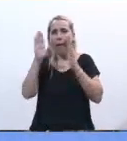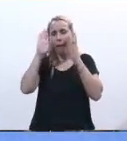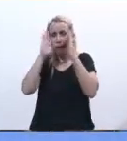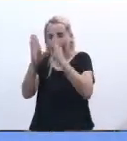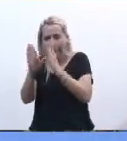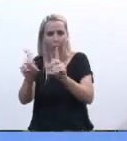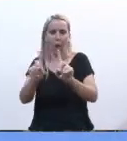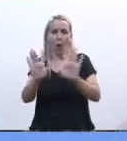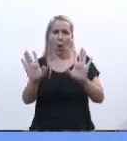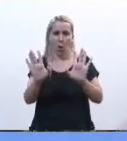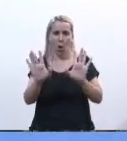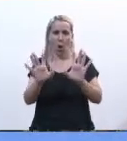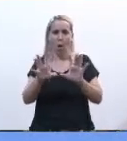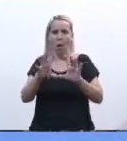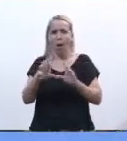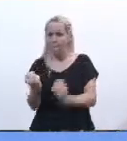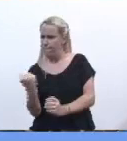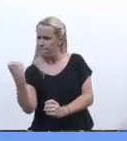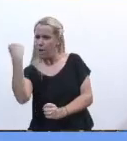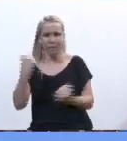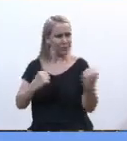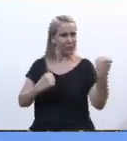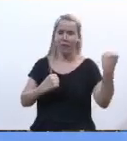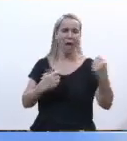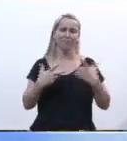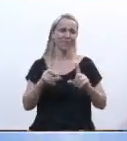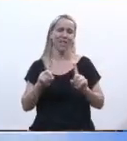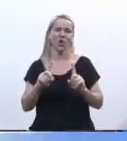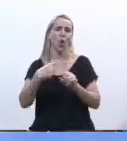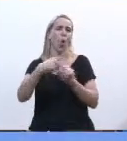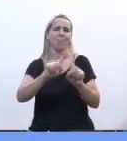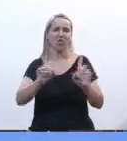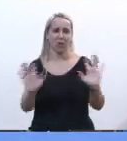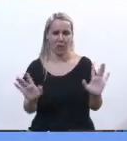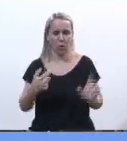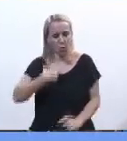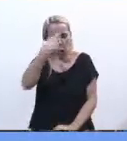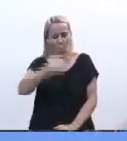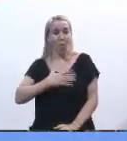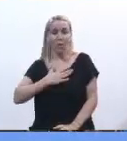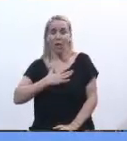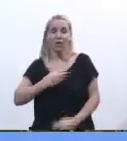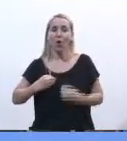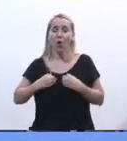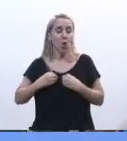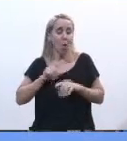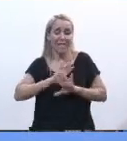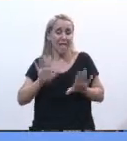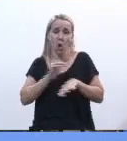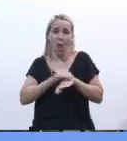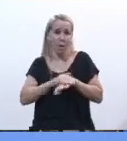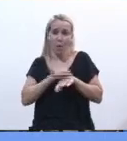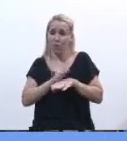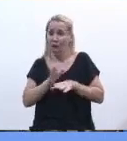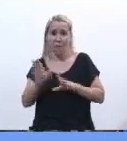los extremos, en pura y otra apreciación, no ayudan. Yo, en lo personal, no me siento responsable de